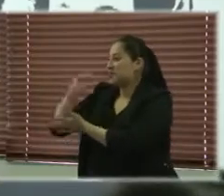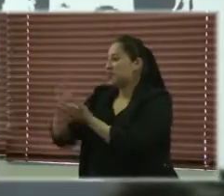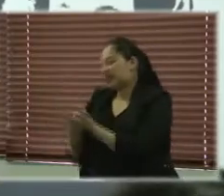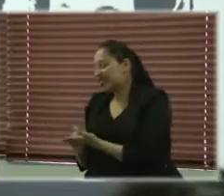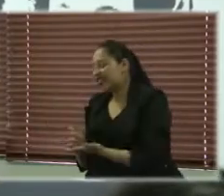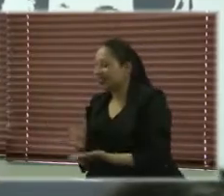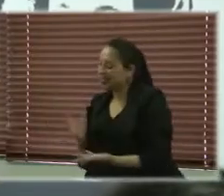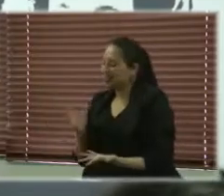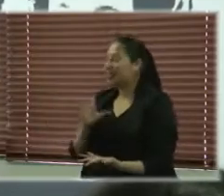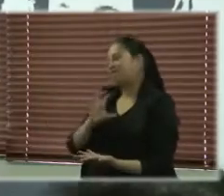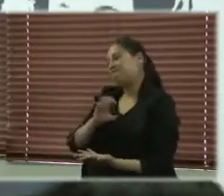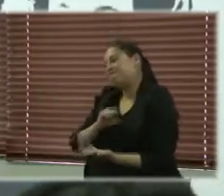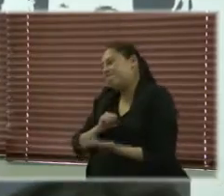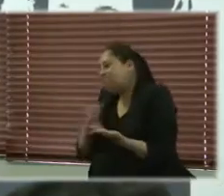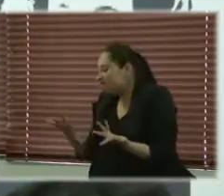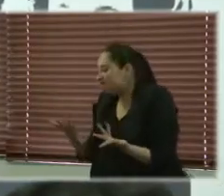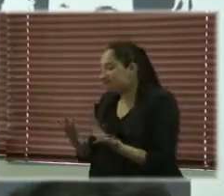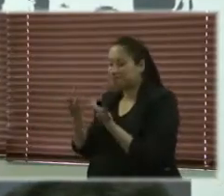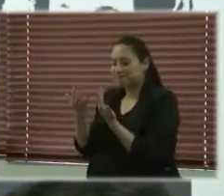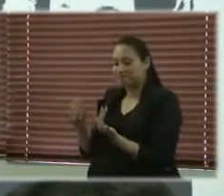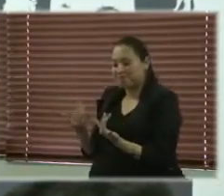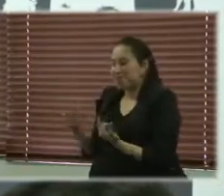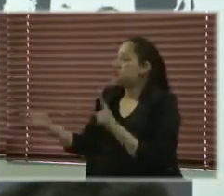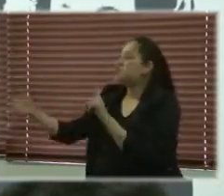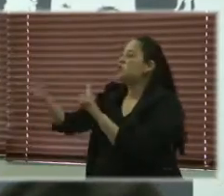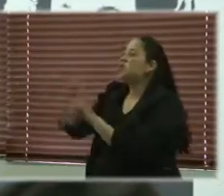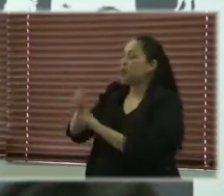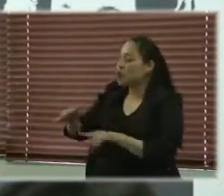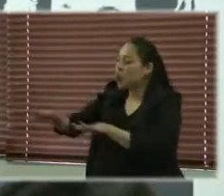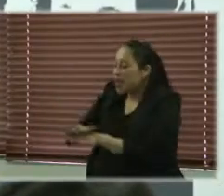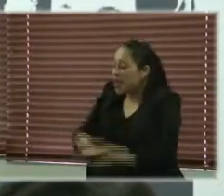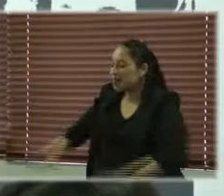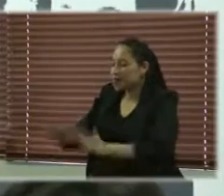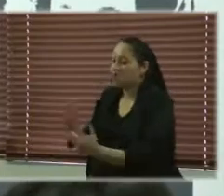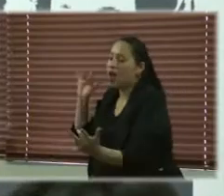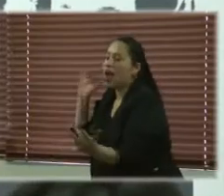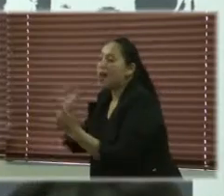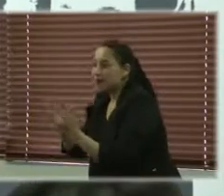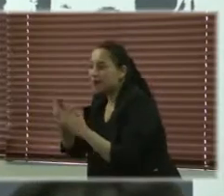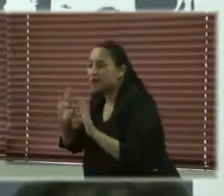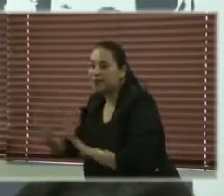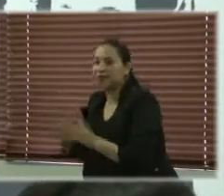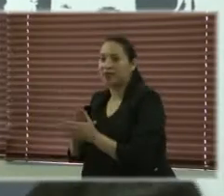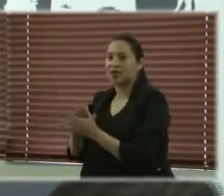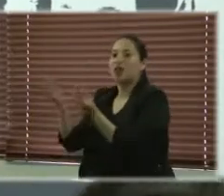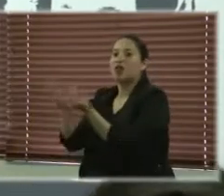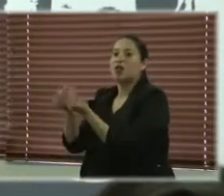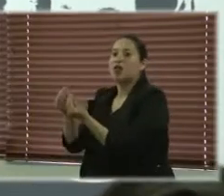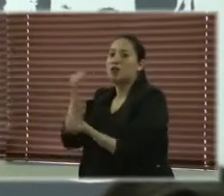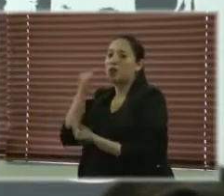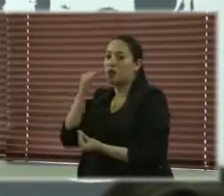Lamentablemente no encontramos un espacio, una acogida de parte del grupo de mujeres,